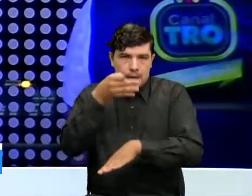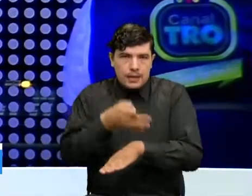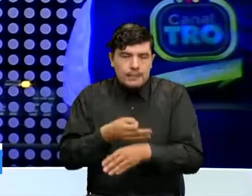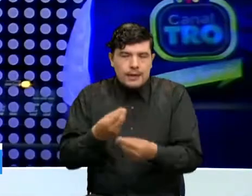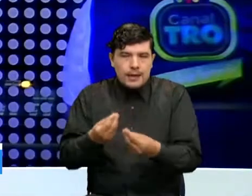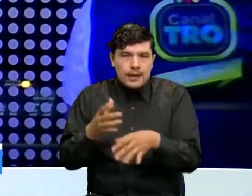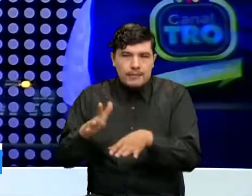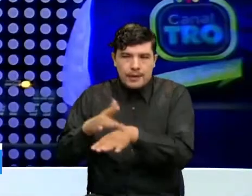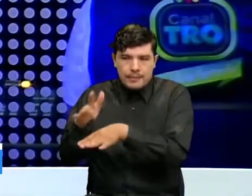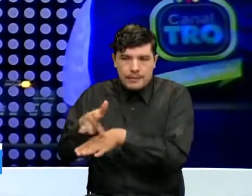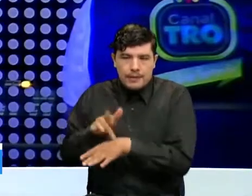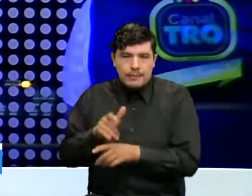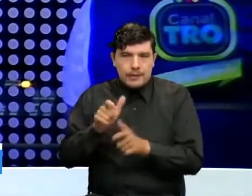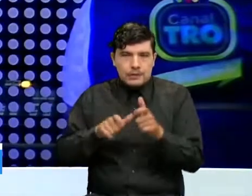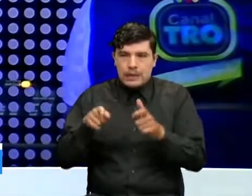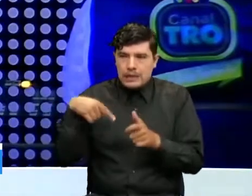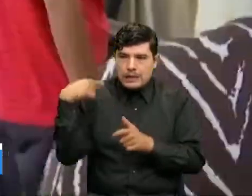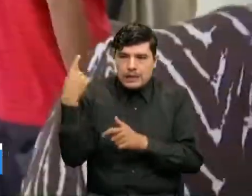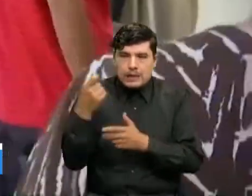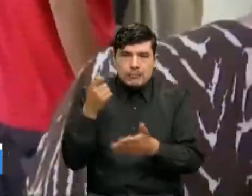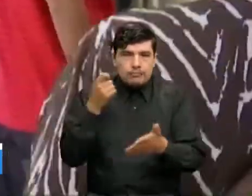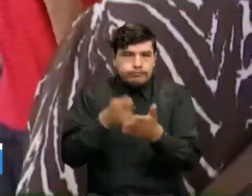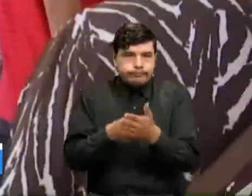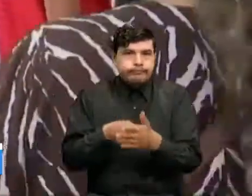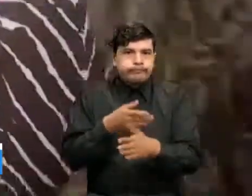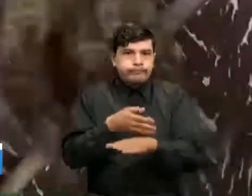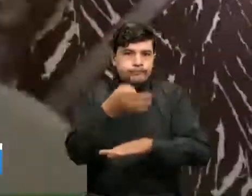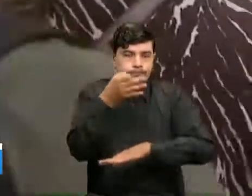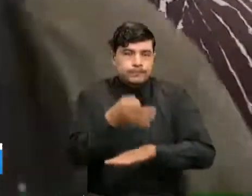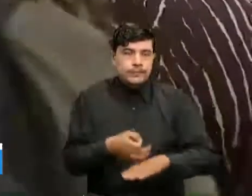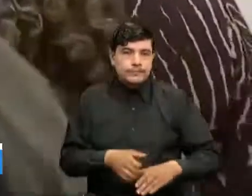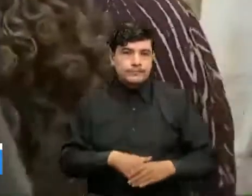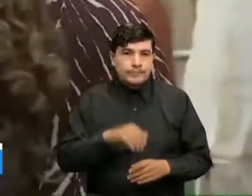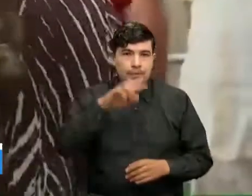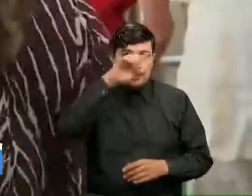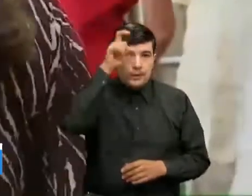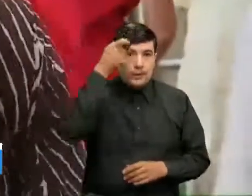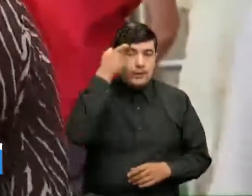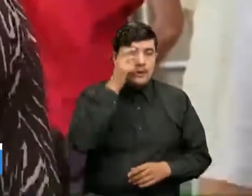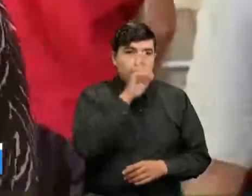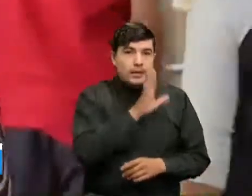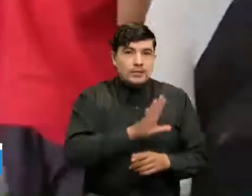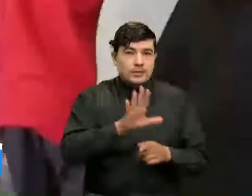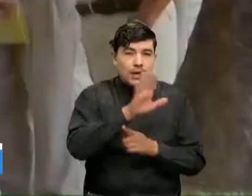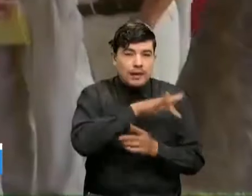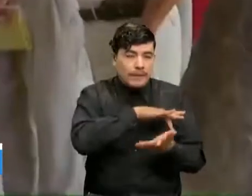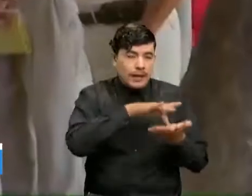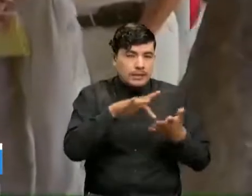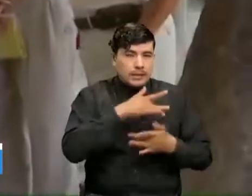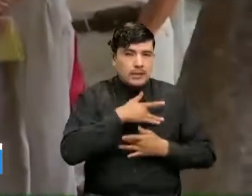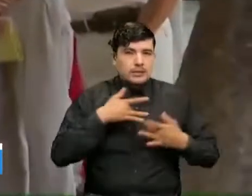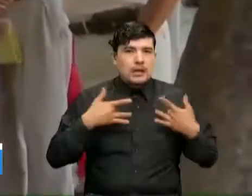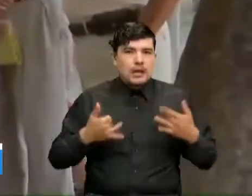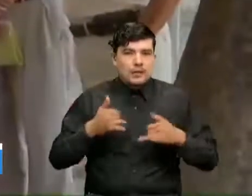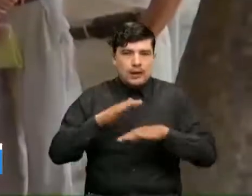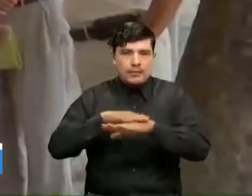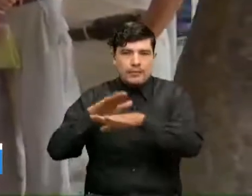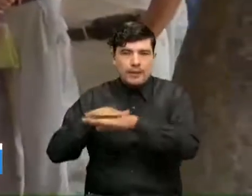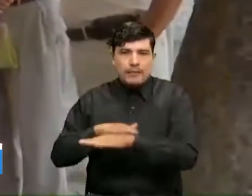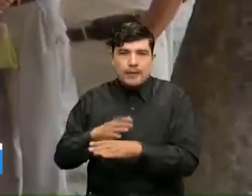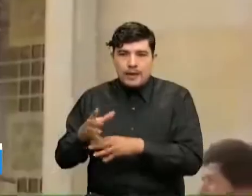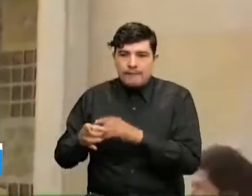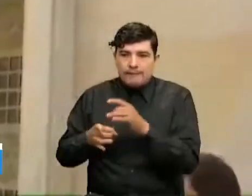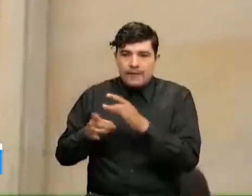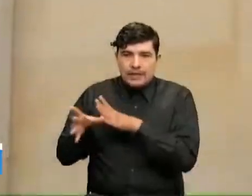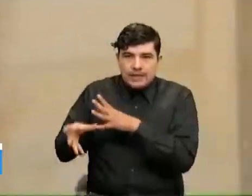incentivar la cultura de pago. La decisión del Gobierno Nacional de ampliar la emergencia sanitaria permitió que se abriera un plazo adicional